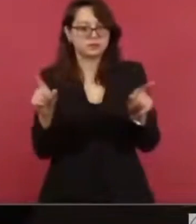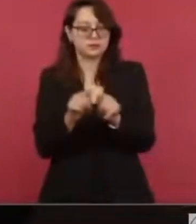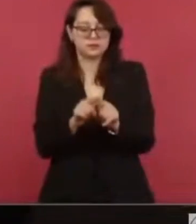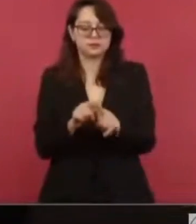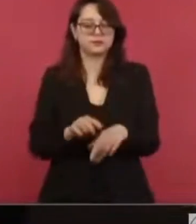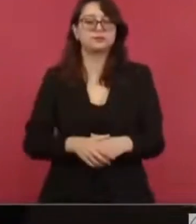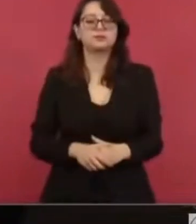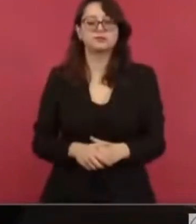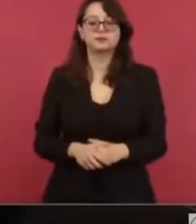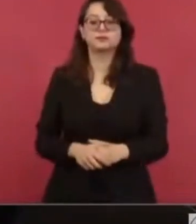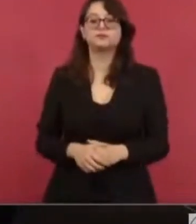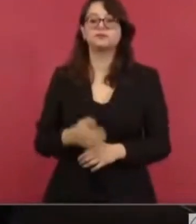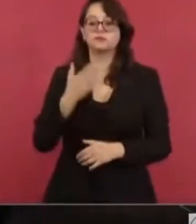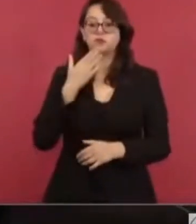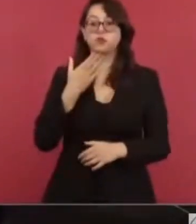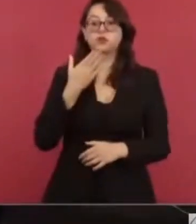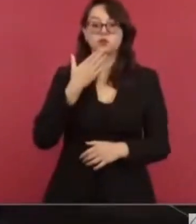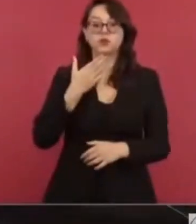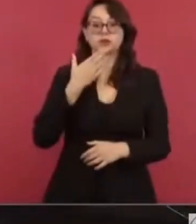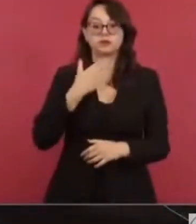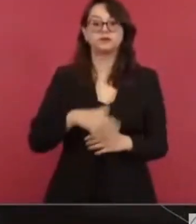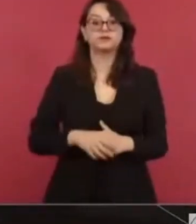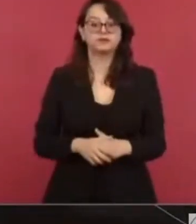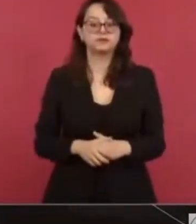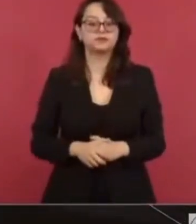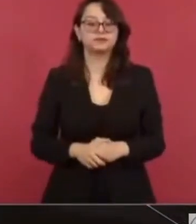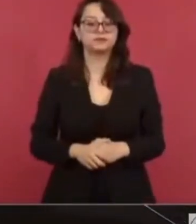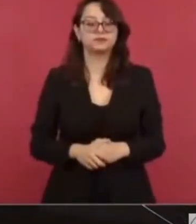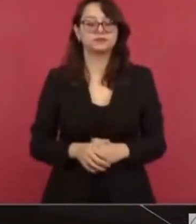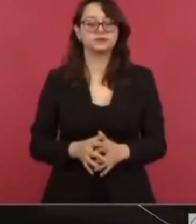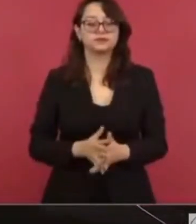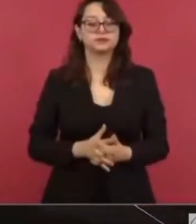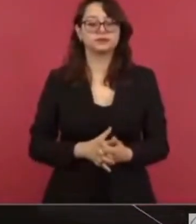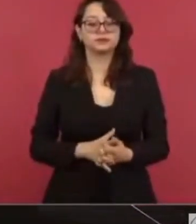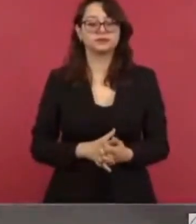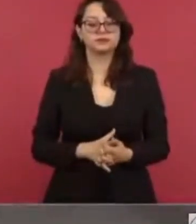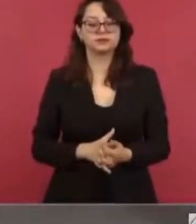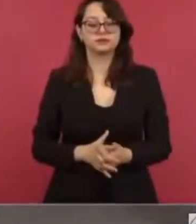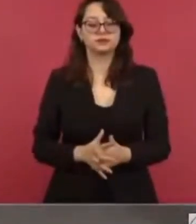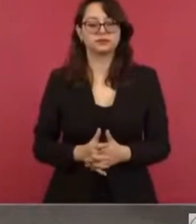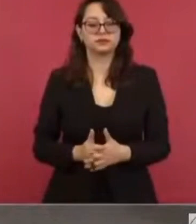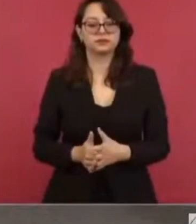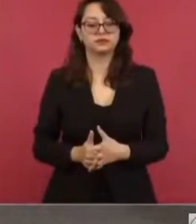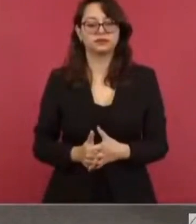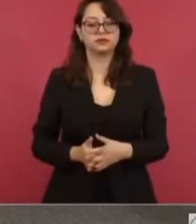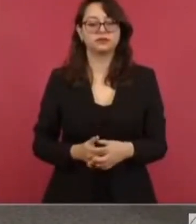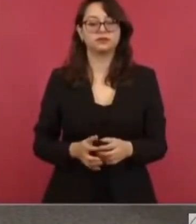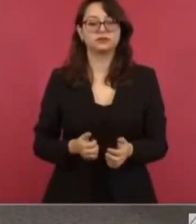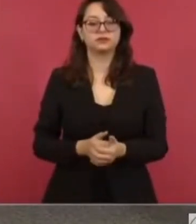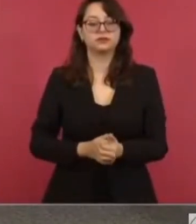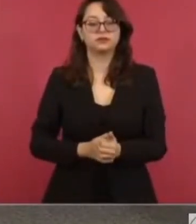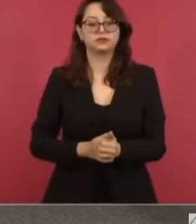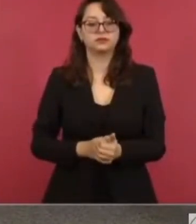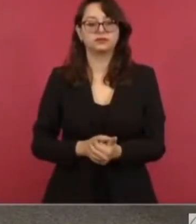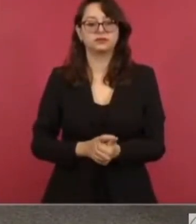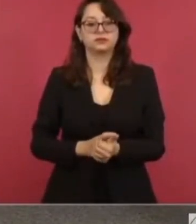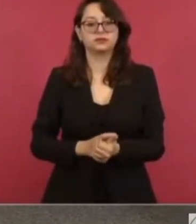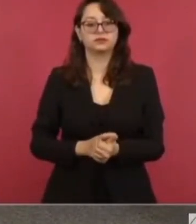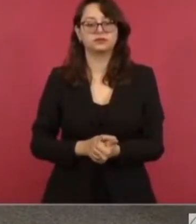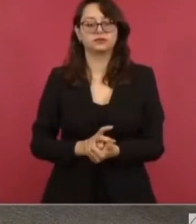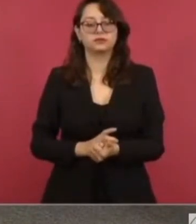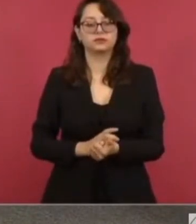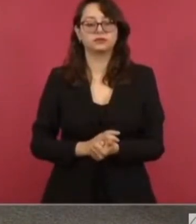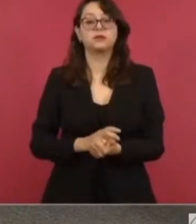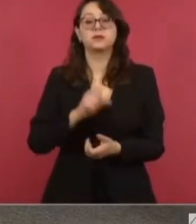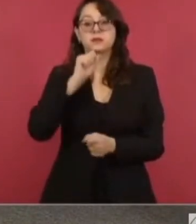todo, señor presidente. Muy bien, y lo mismo lo del trabajo para restablecer el servicio